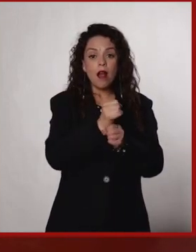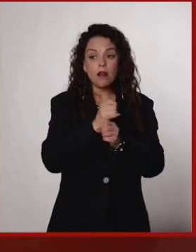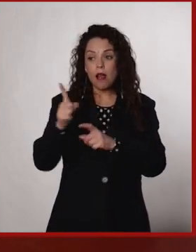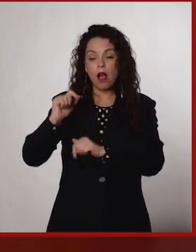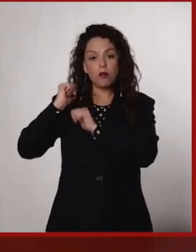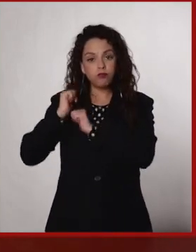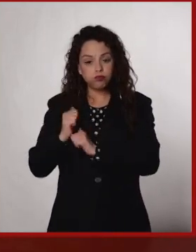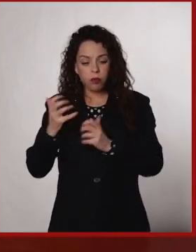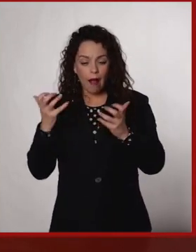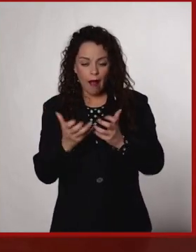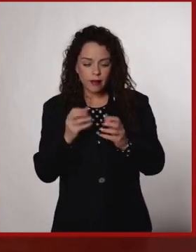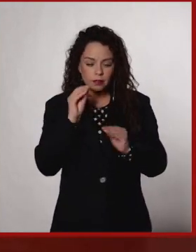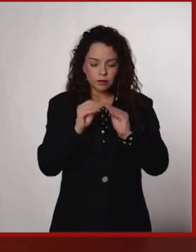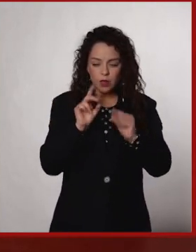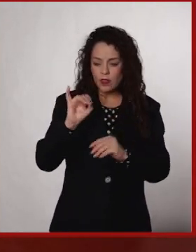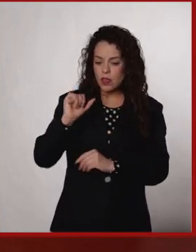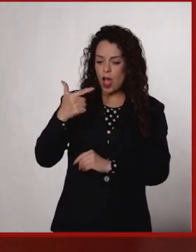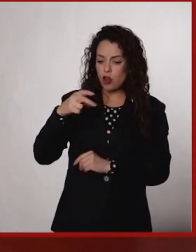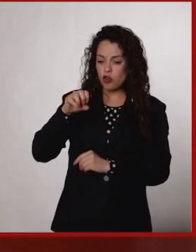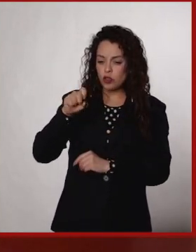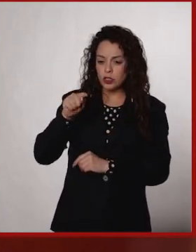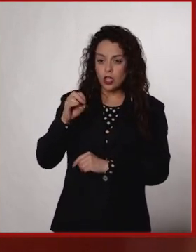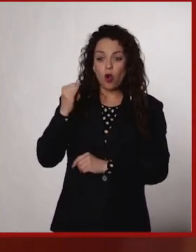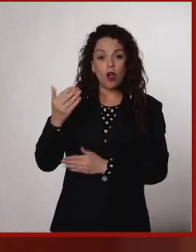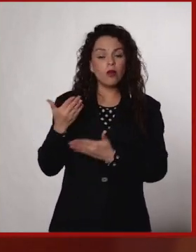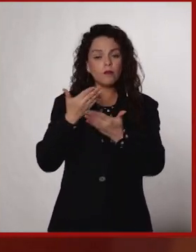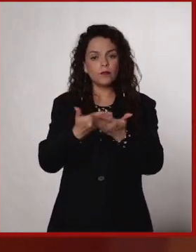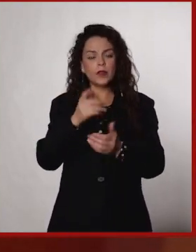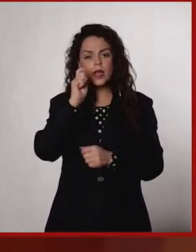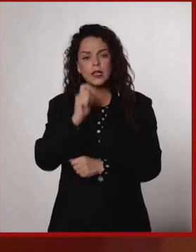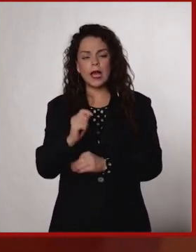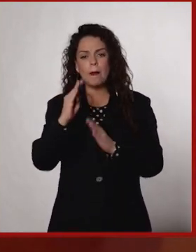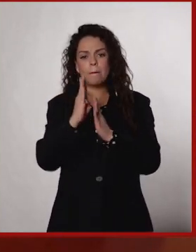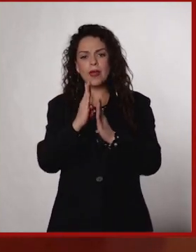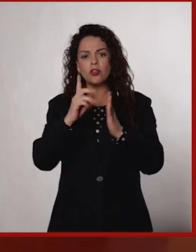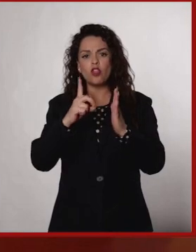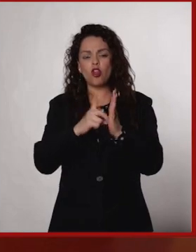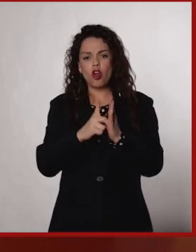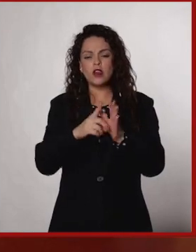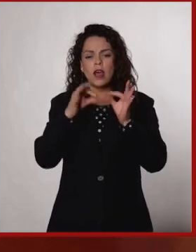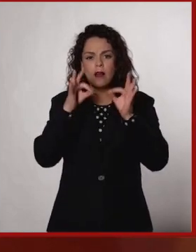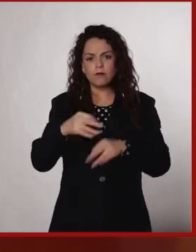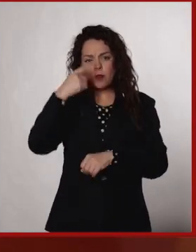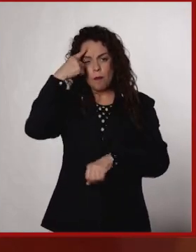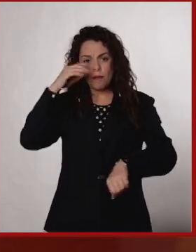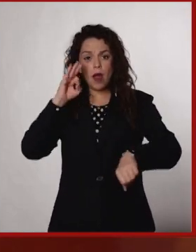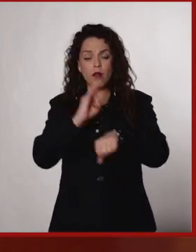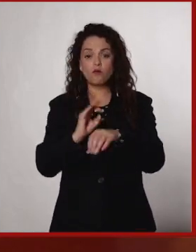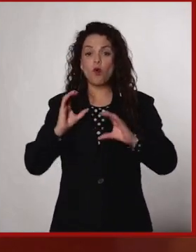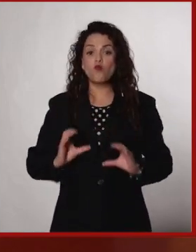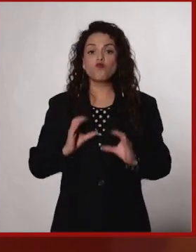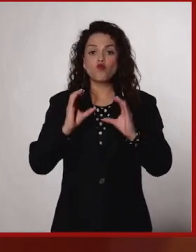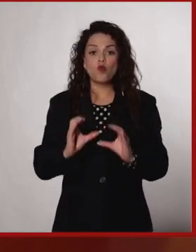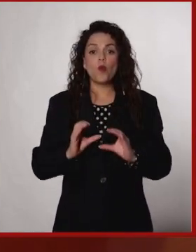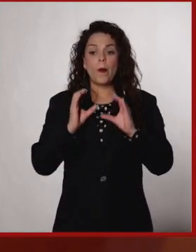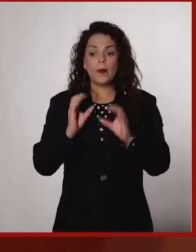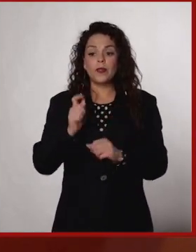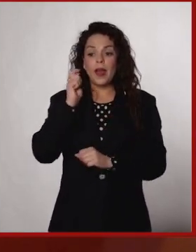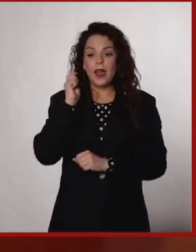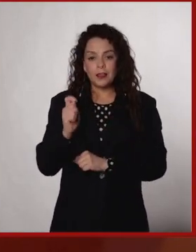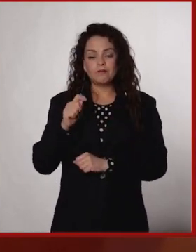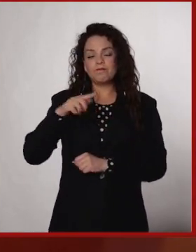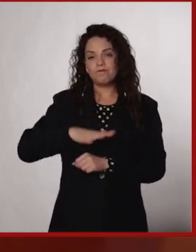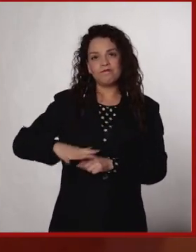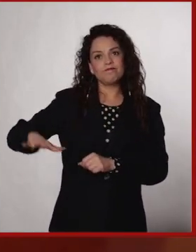investigar, elaborar diagnósticos y ofrecer metodologías apropiadas para la protección y la conservación